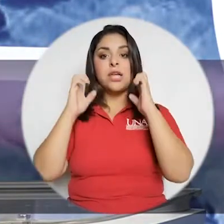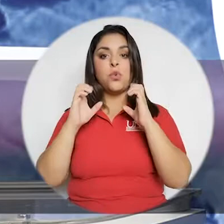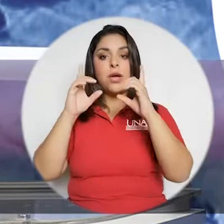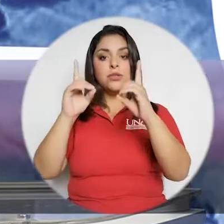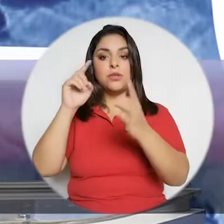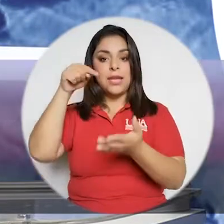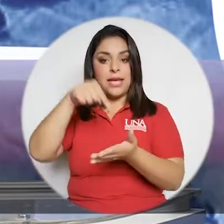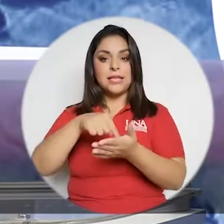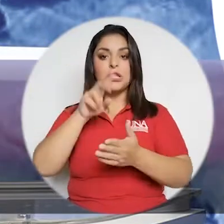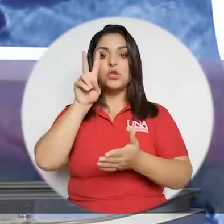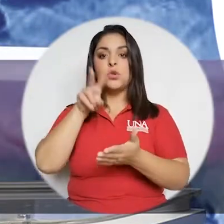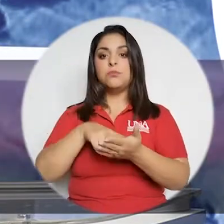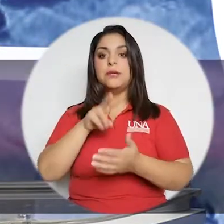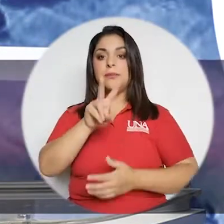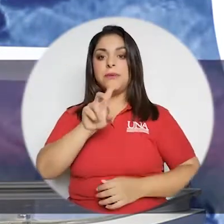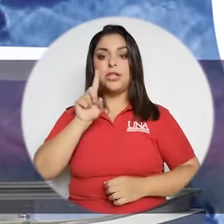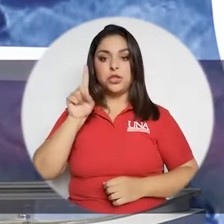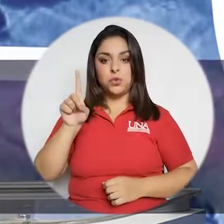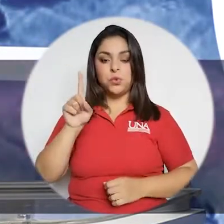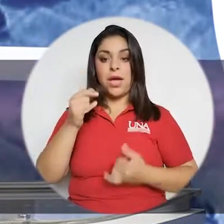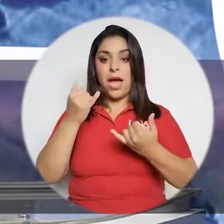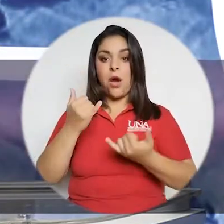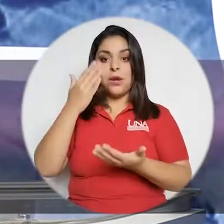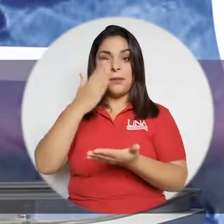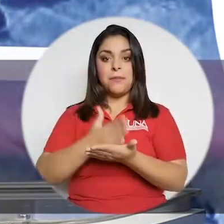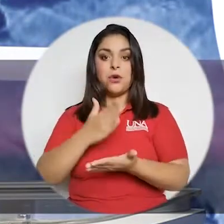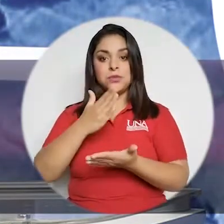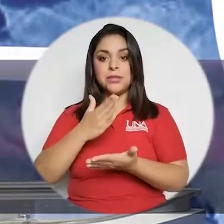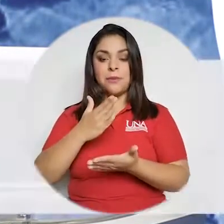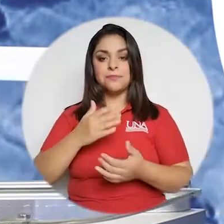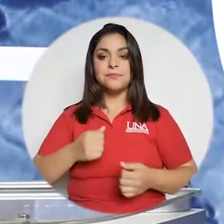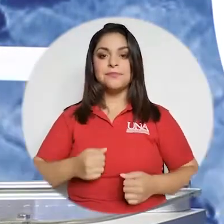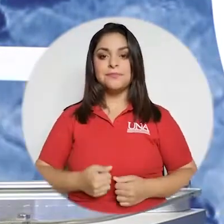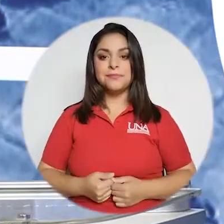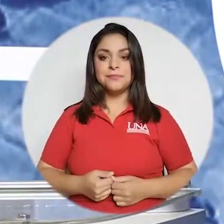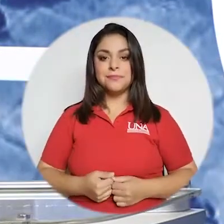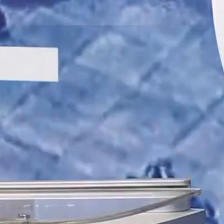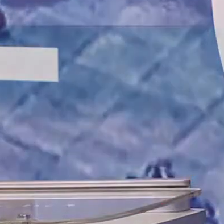Vamos a una pausa, pero quédese con nosotros que ya estamos con este tema aquí en Una Mirada.